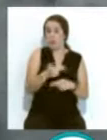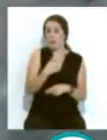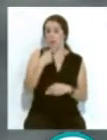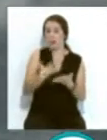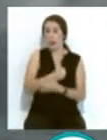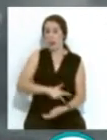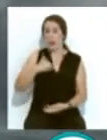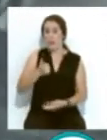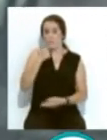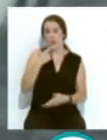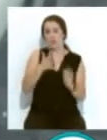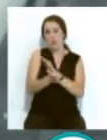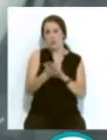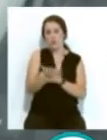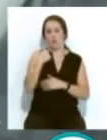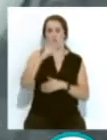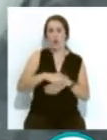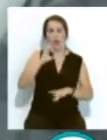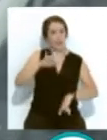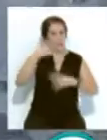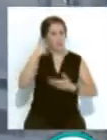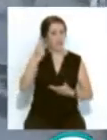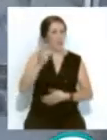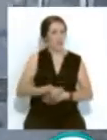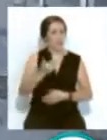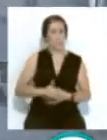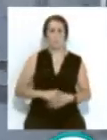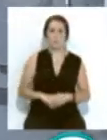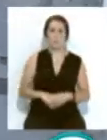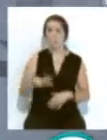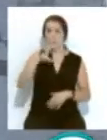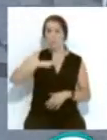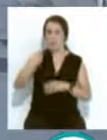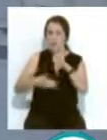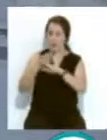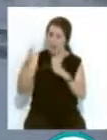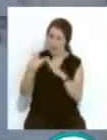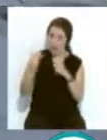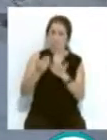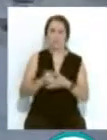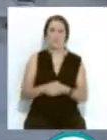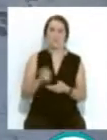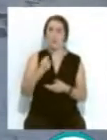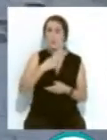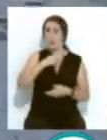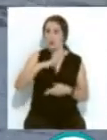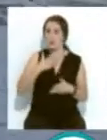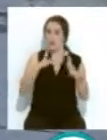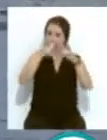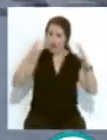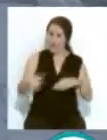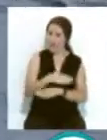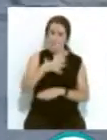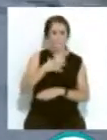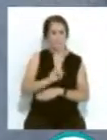salvo en casos más que justificados y para actividades imprescindibles. Por favor, diríjase a su domicilio. No es posible permanecer en la